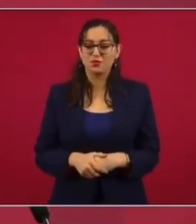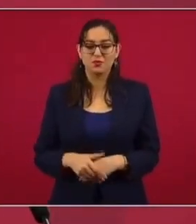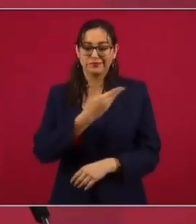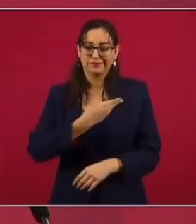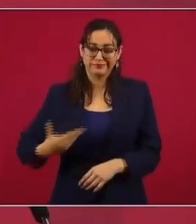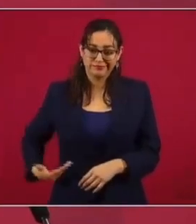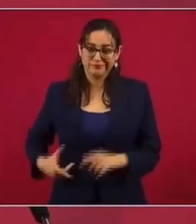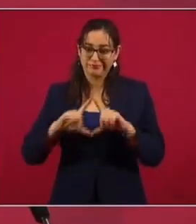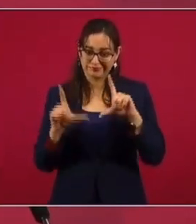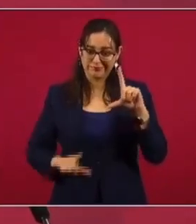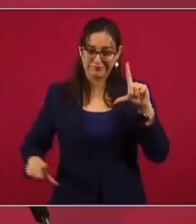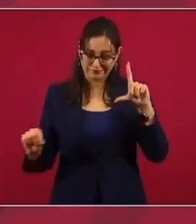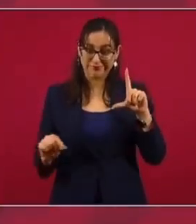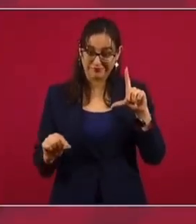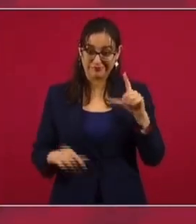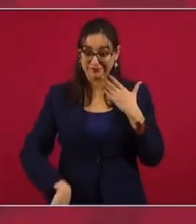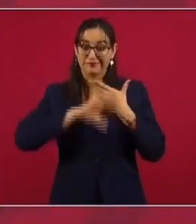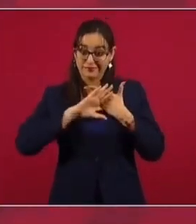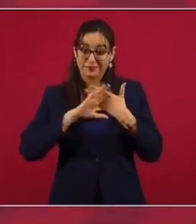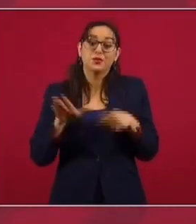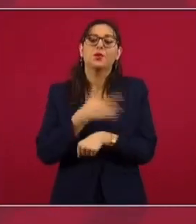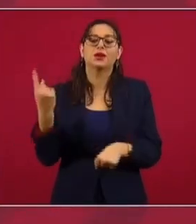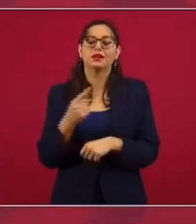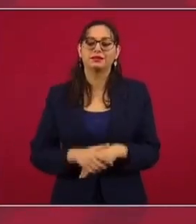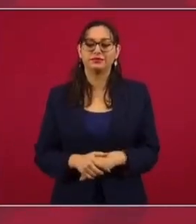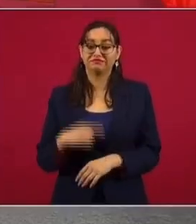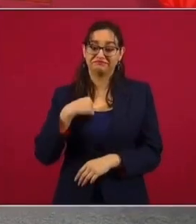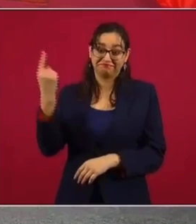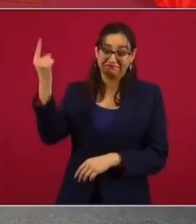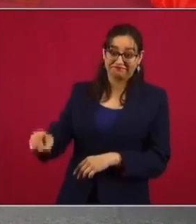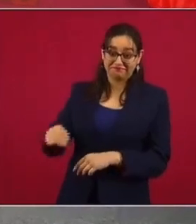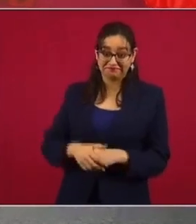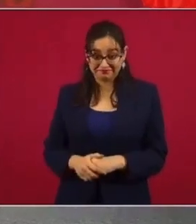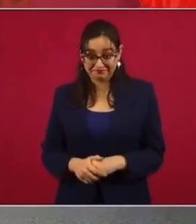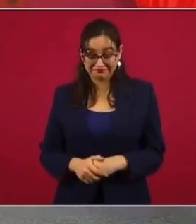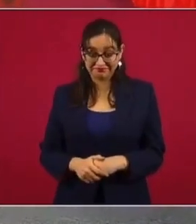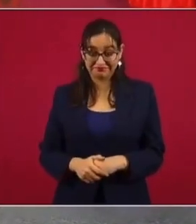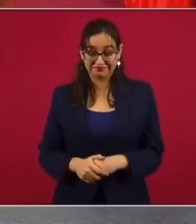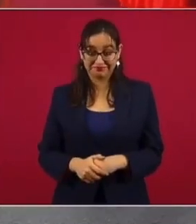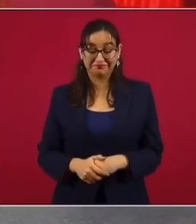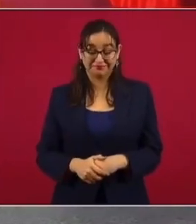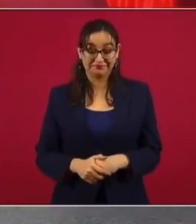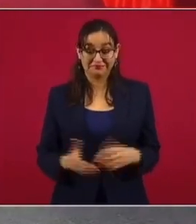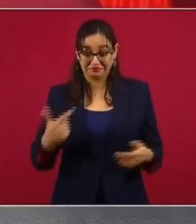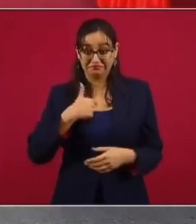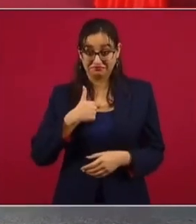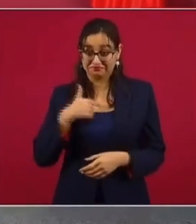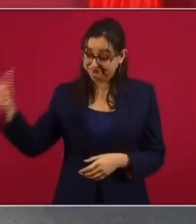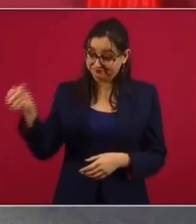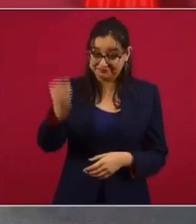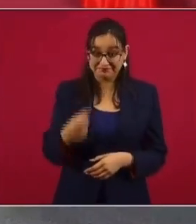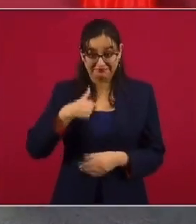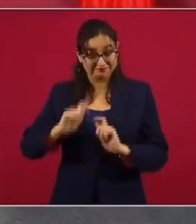con el presidente. Porque Manuel Barclet depende del titular del Ejecutivo. Yo lo nombré.